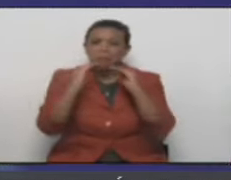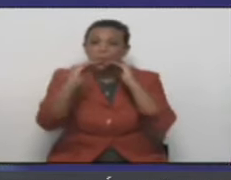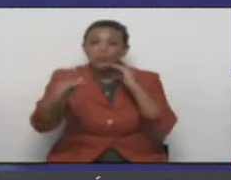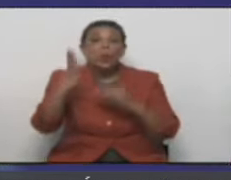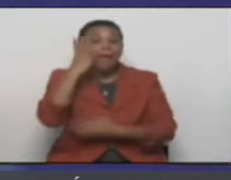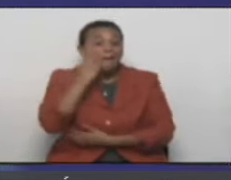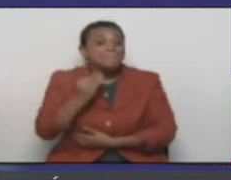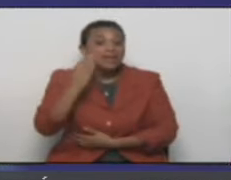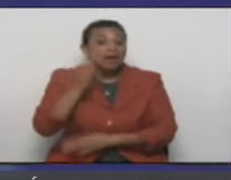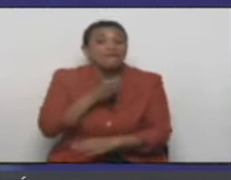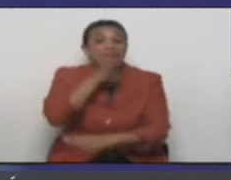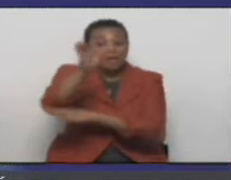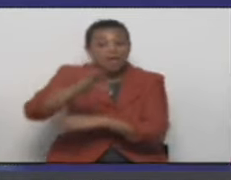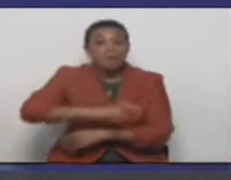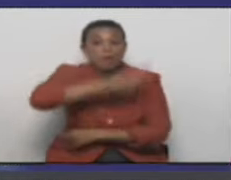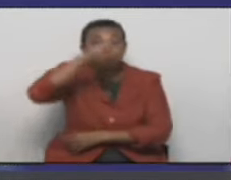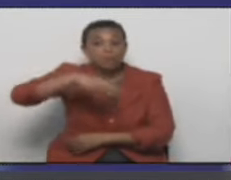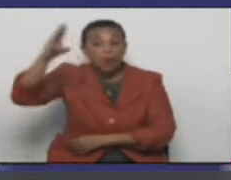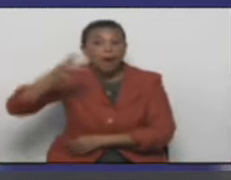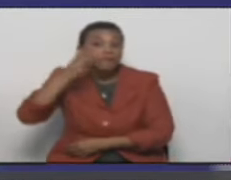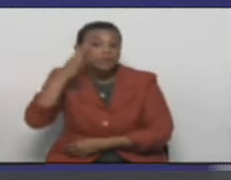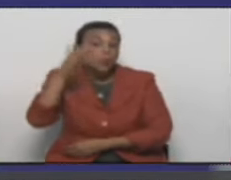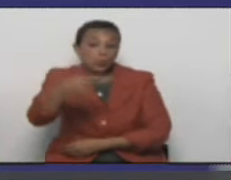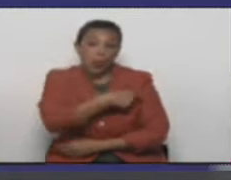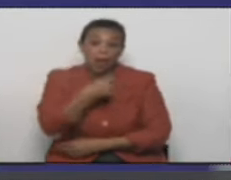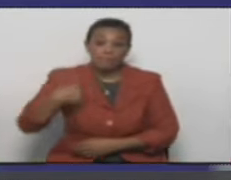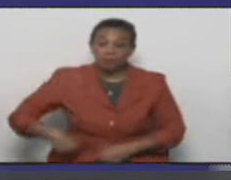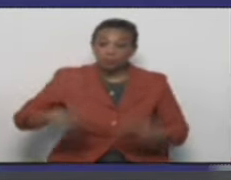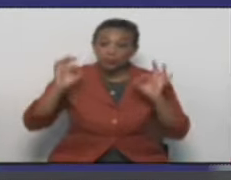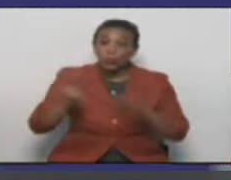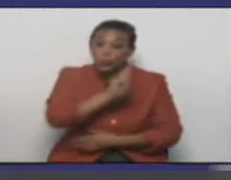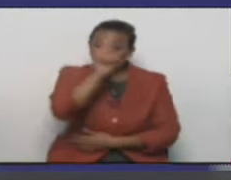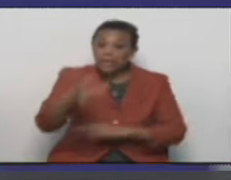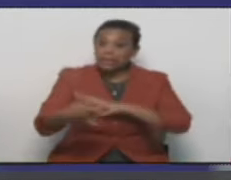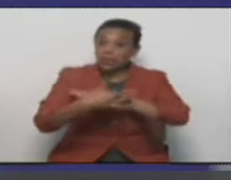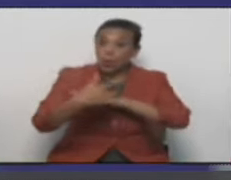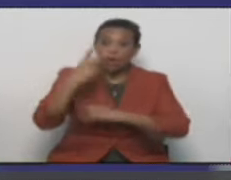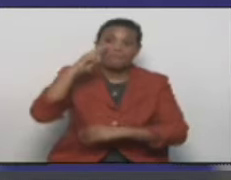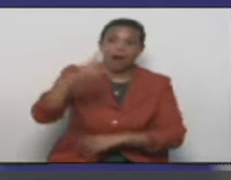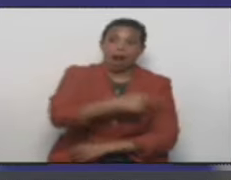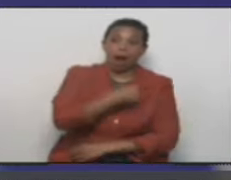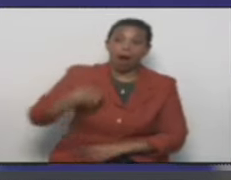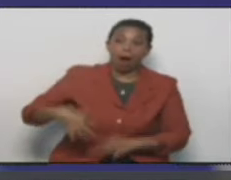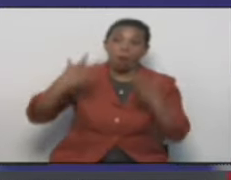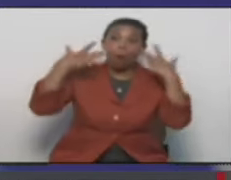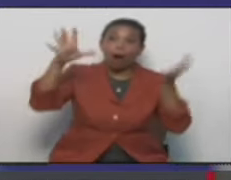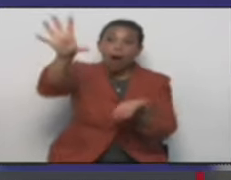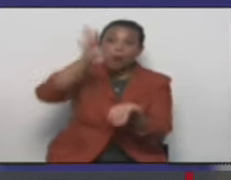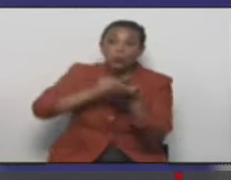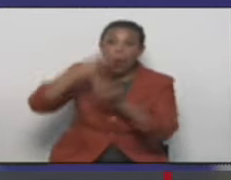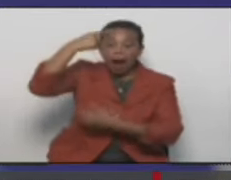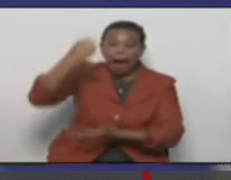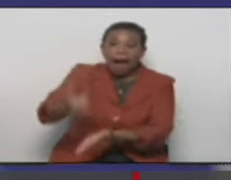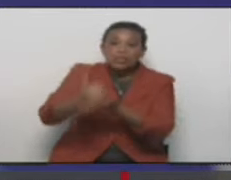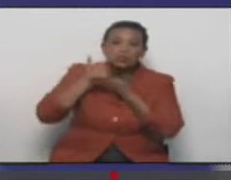experiencia y un acercamiento muy importante con lo que es precisamente el uso de la tecnología. Yo creo que nos ayuda muchísimo.